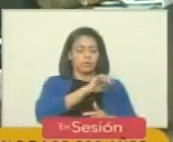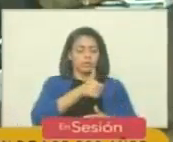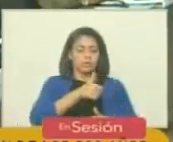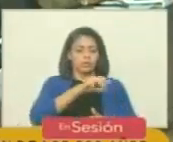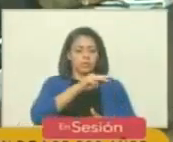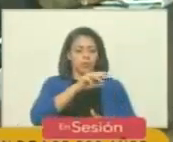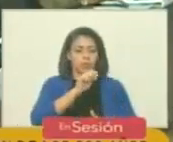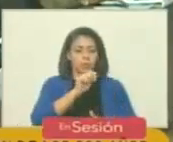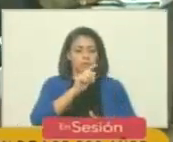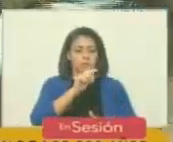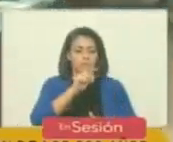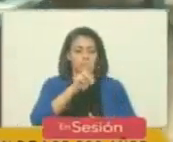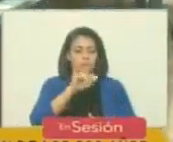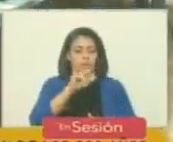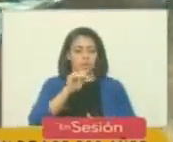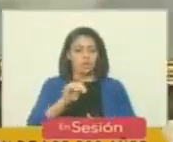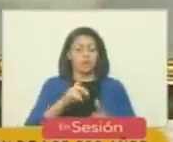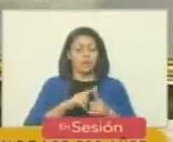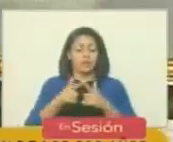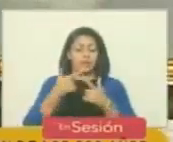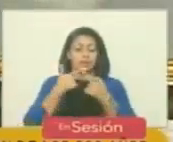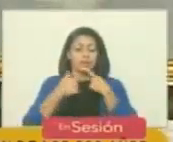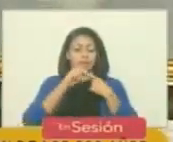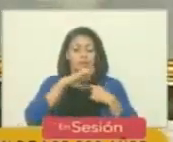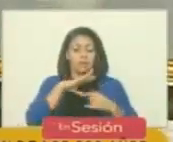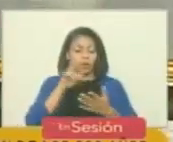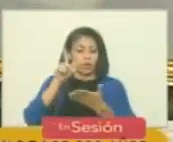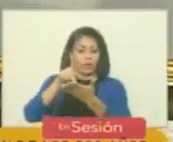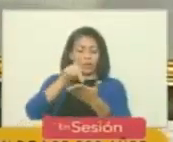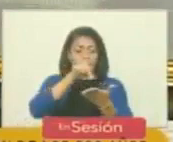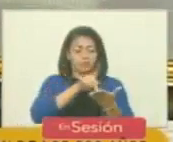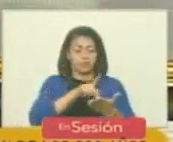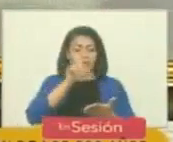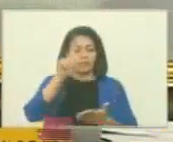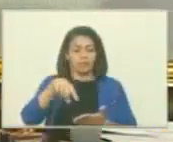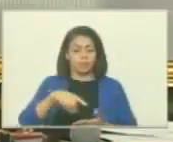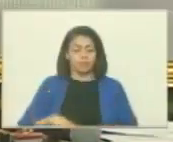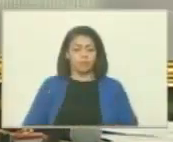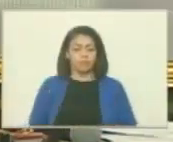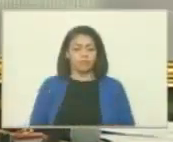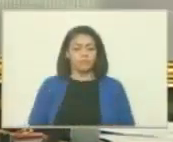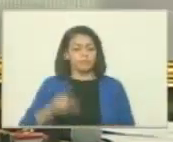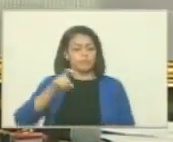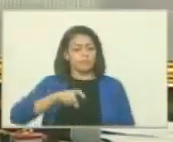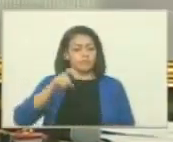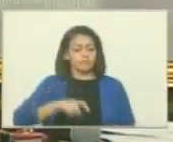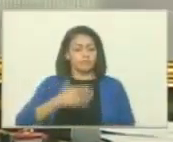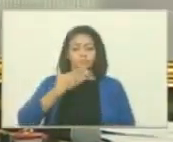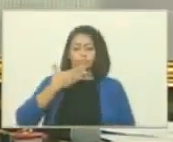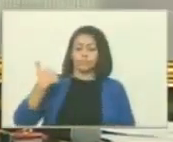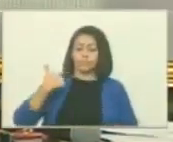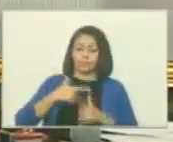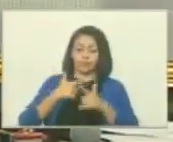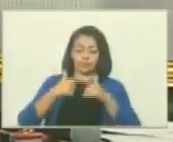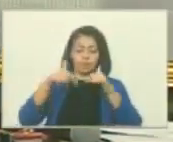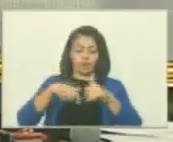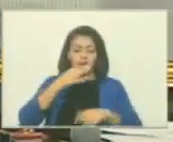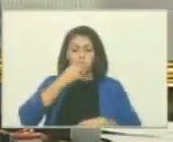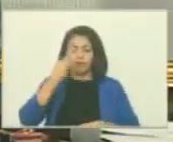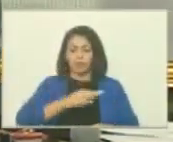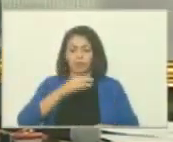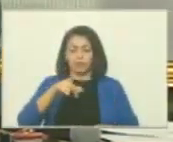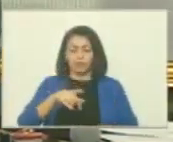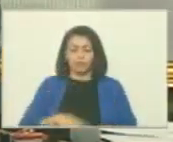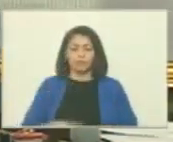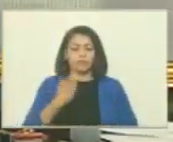y sus ritmos circulares están presentes también en la necesidad de recuperar las verdades